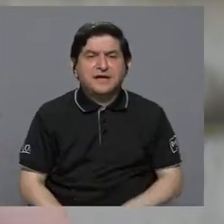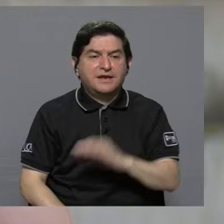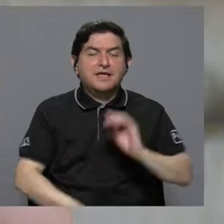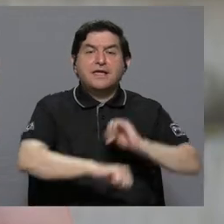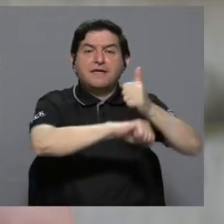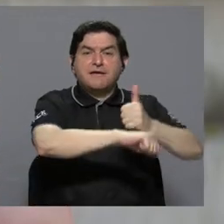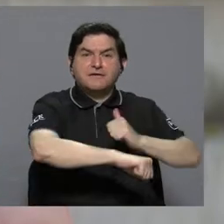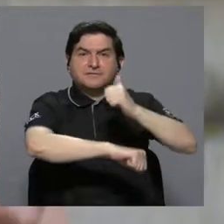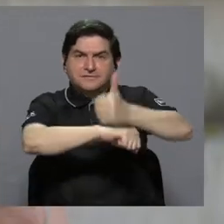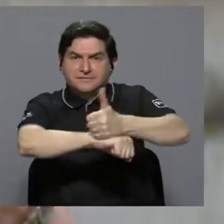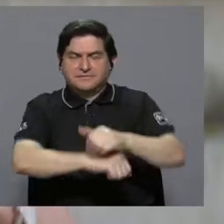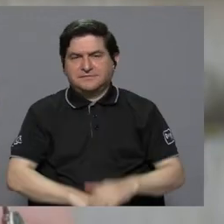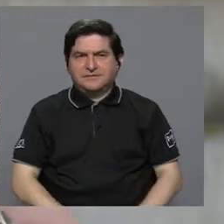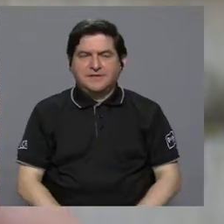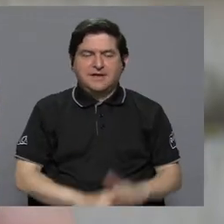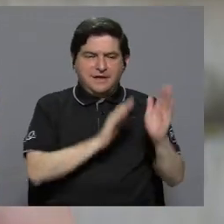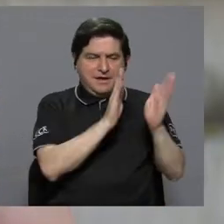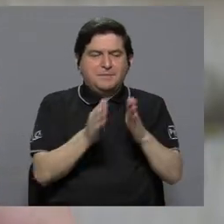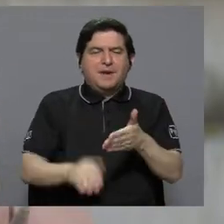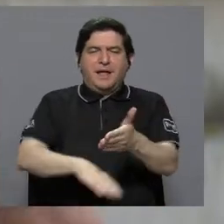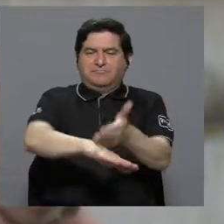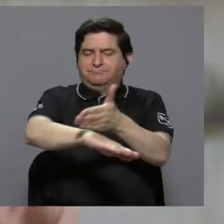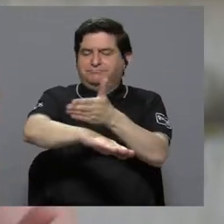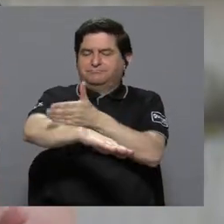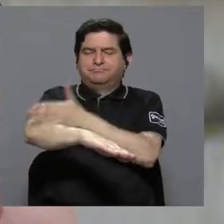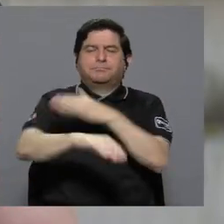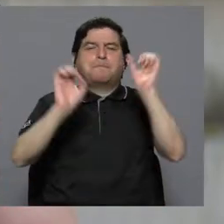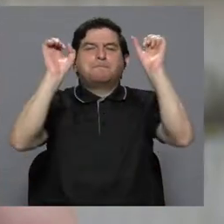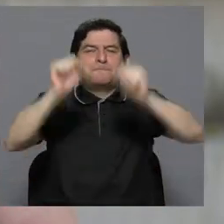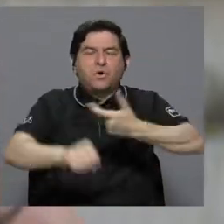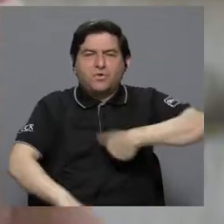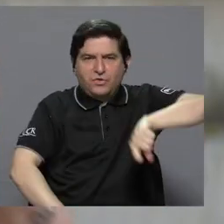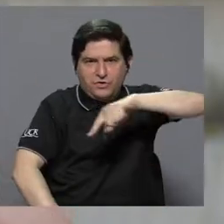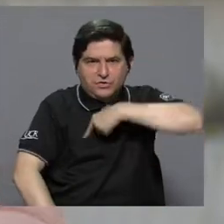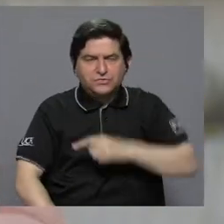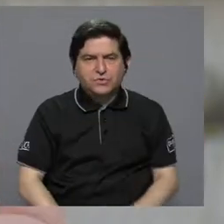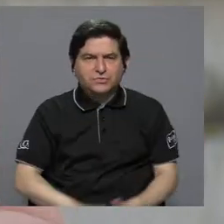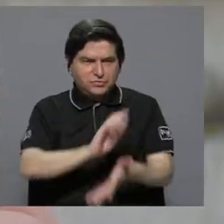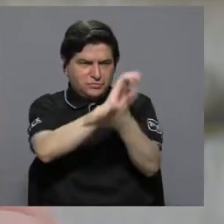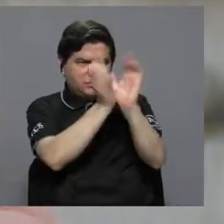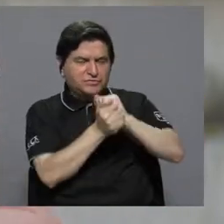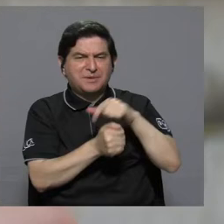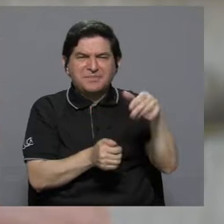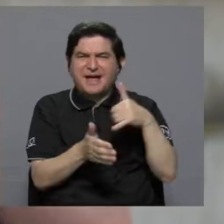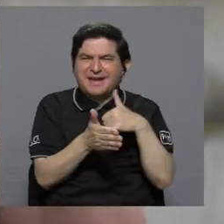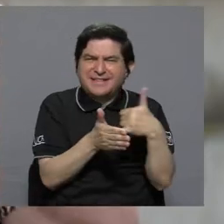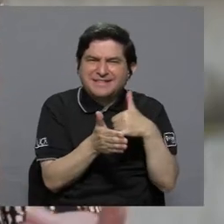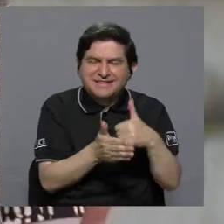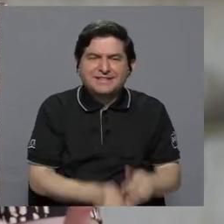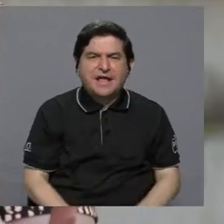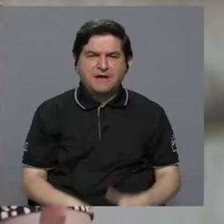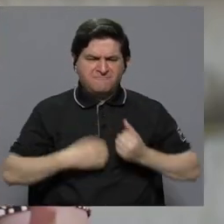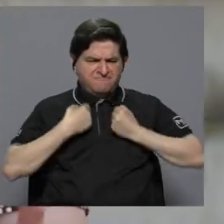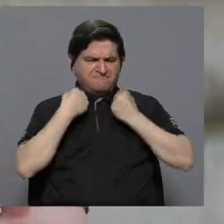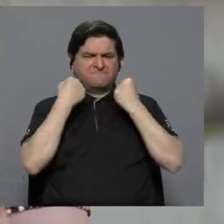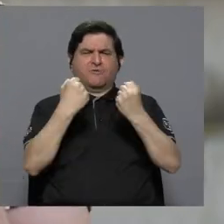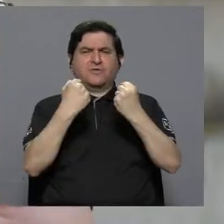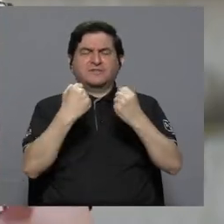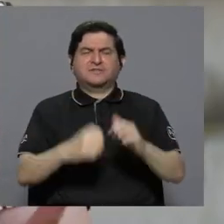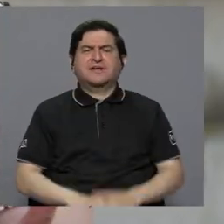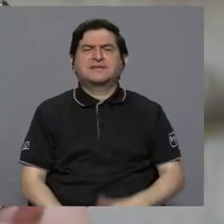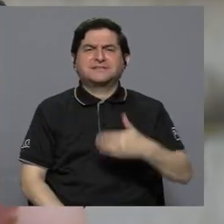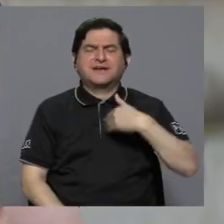implementar los planes de mejora para poder convertir esas debilidades en las fortalezas de